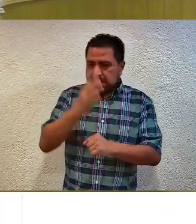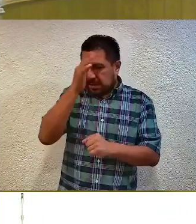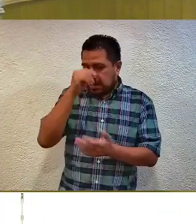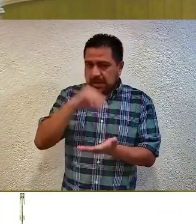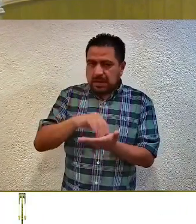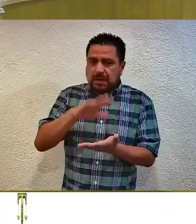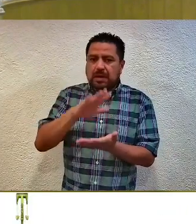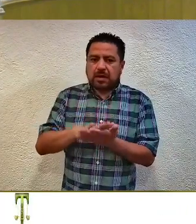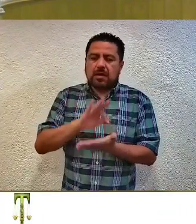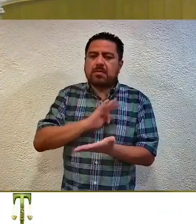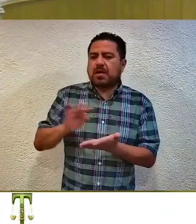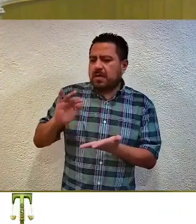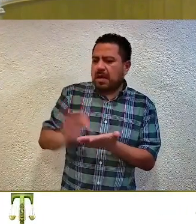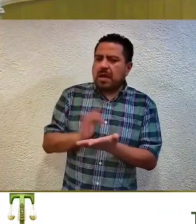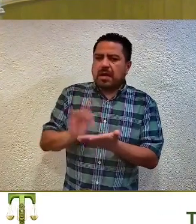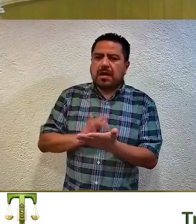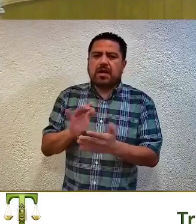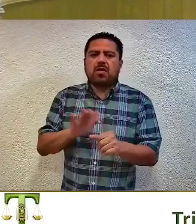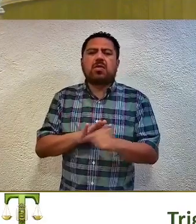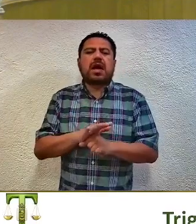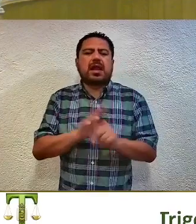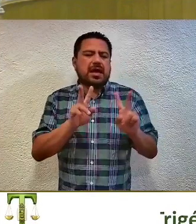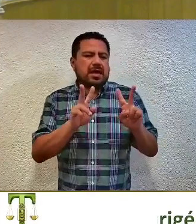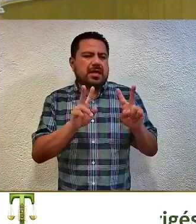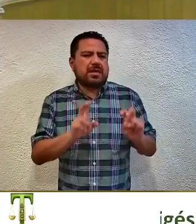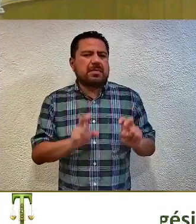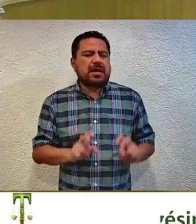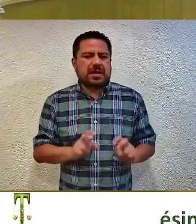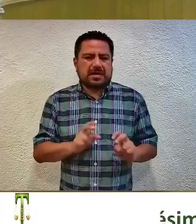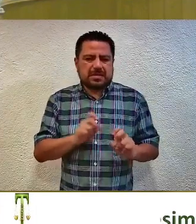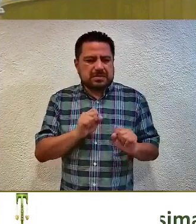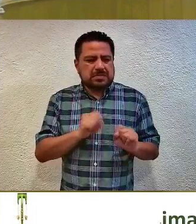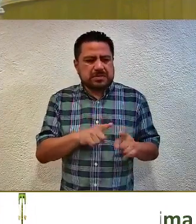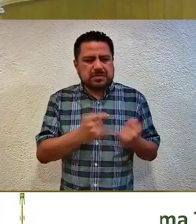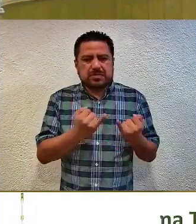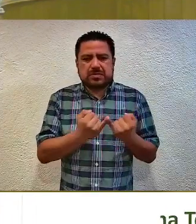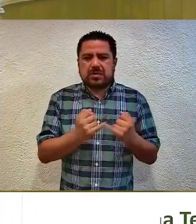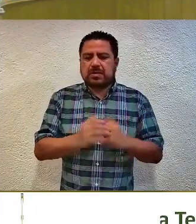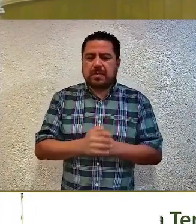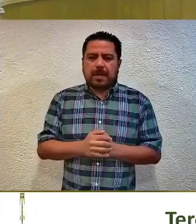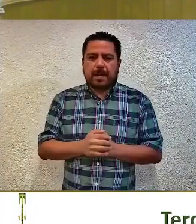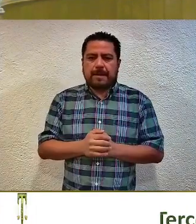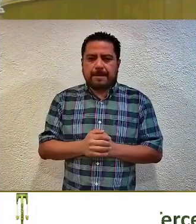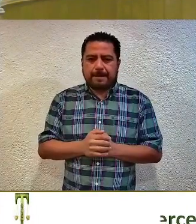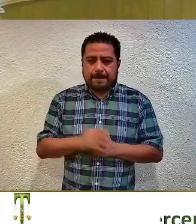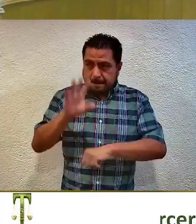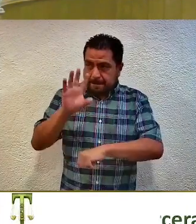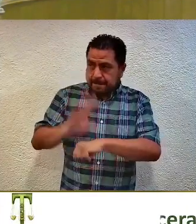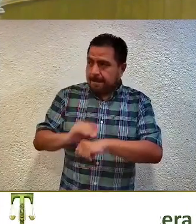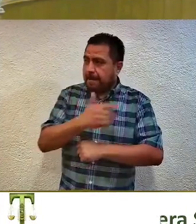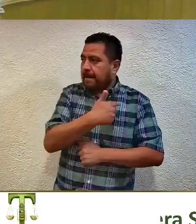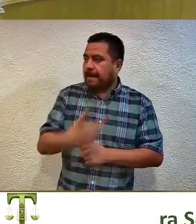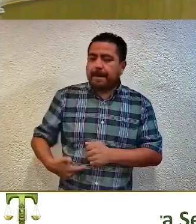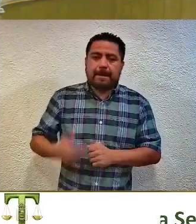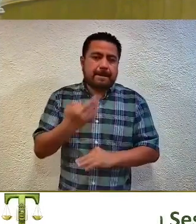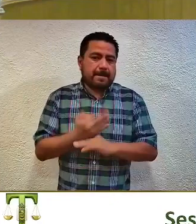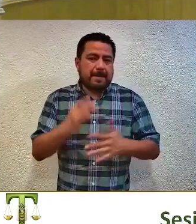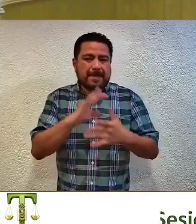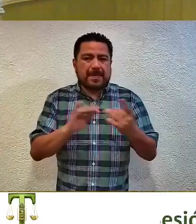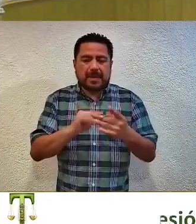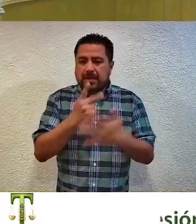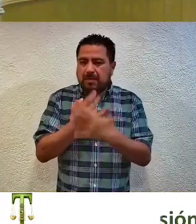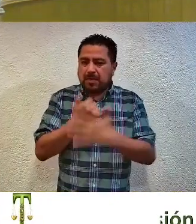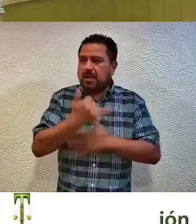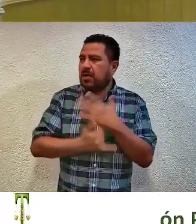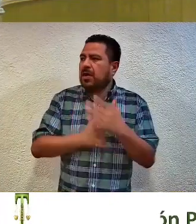acuerdos, nos apoye con la cuenta y los puntos de acuerdo del mismo. Con su autorización, magistrada presidenta, doy cuenta con el proyecto de acuerdo